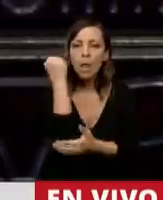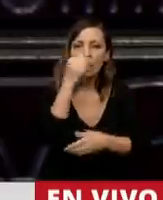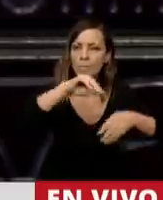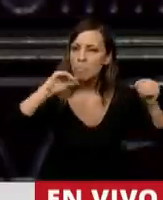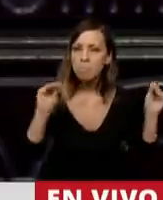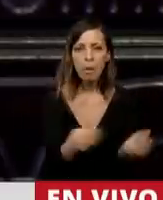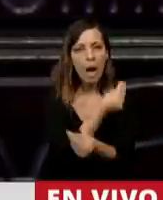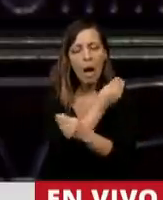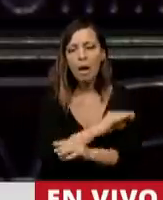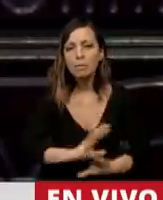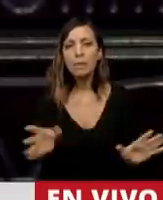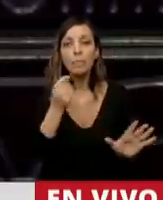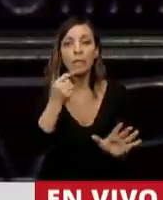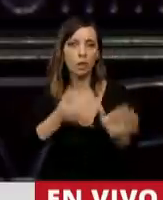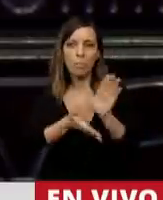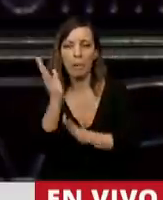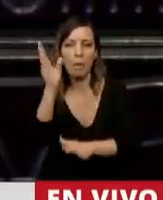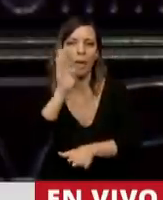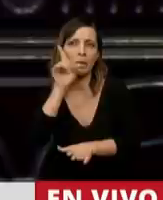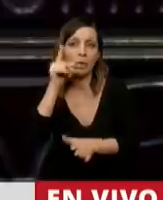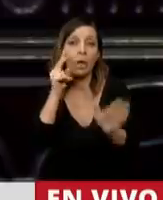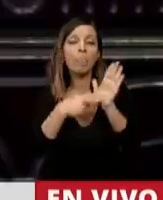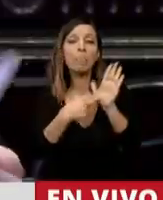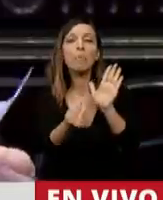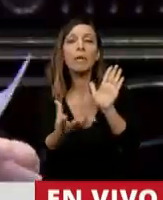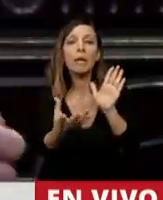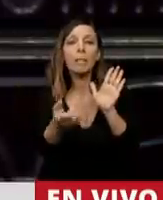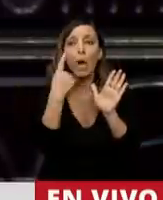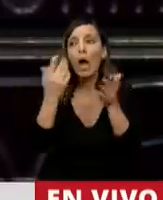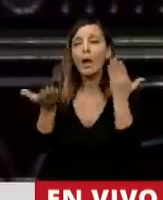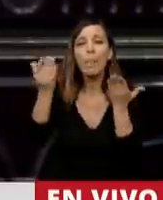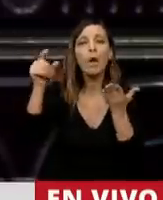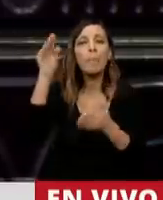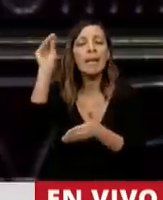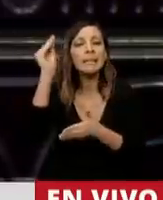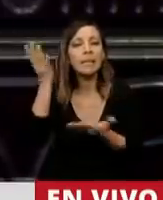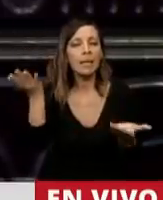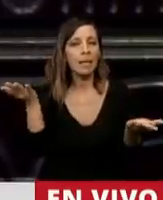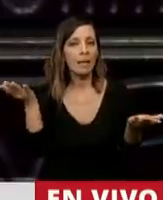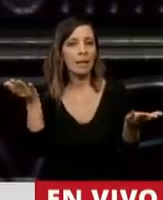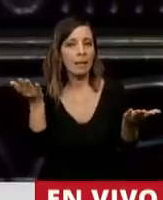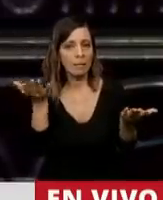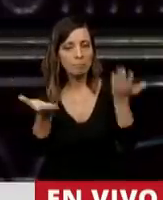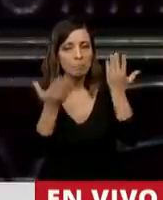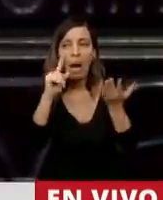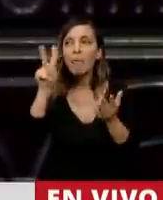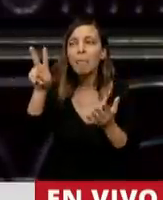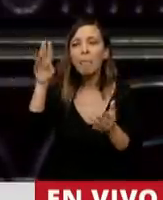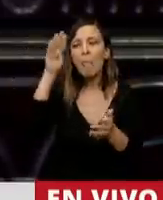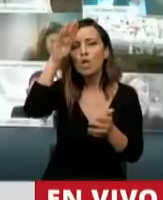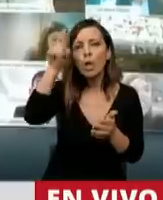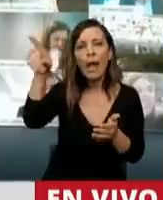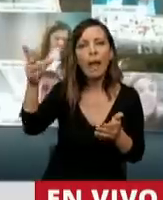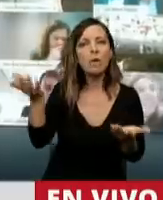voy a Estados Unidos porque sé que para algunos es la madre patria, me podría ir a Brasil y verlo a Bolsonaro,